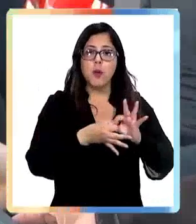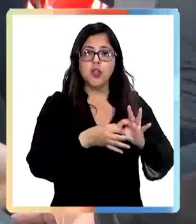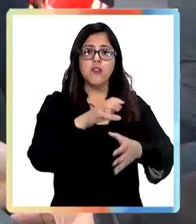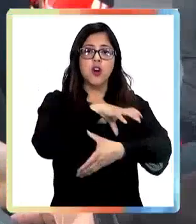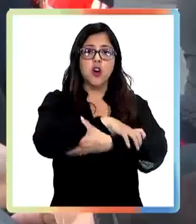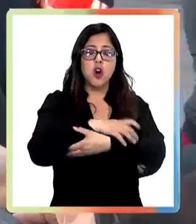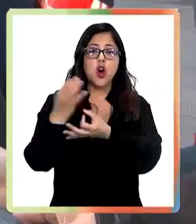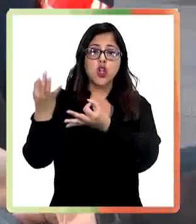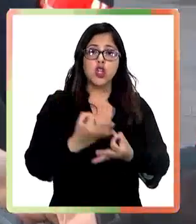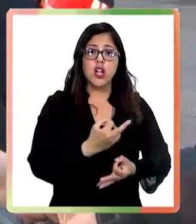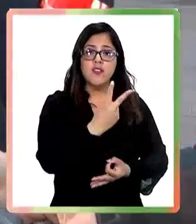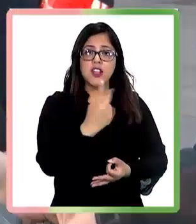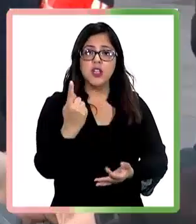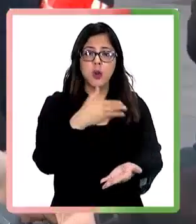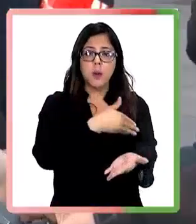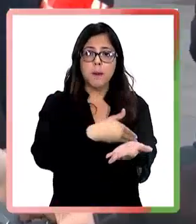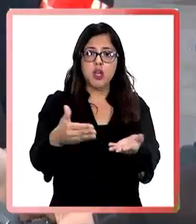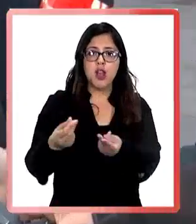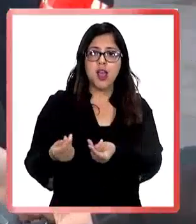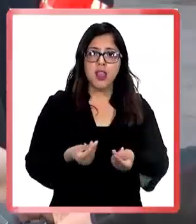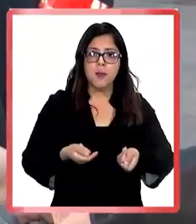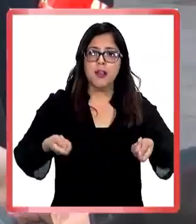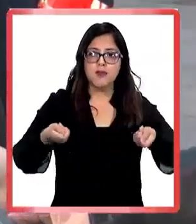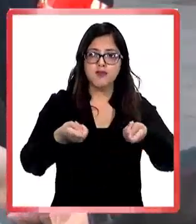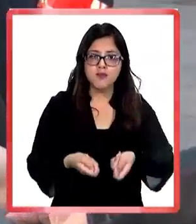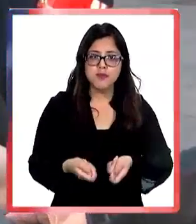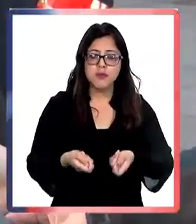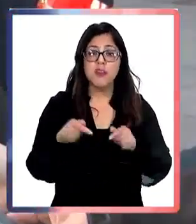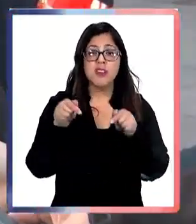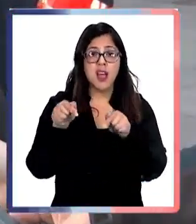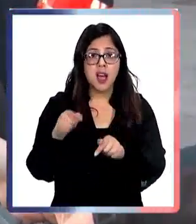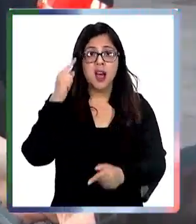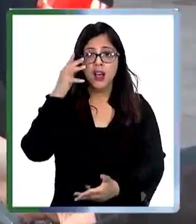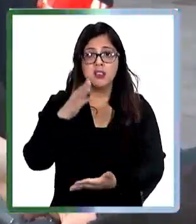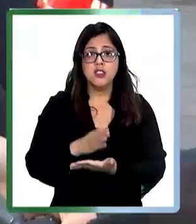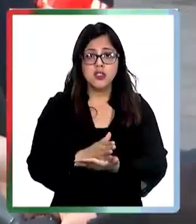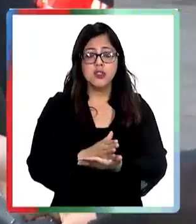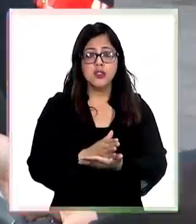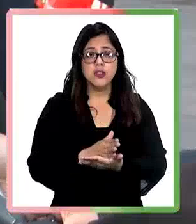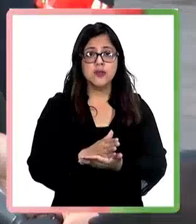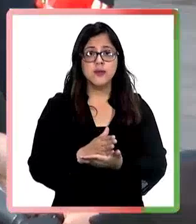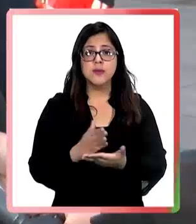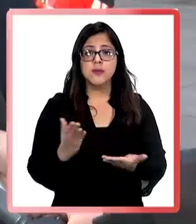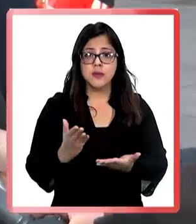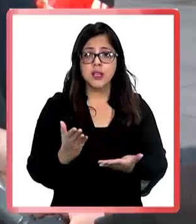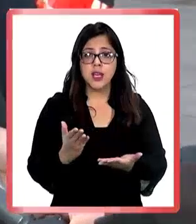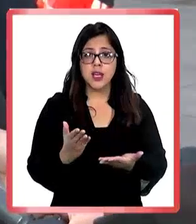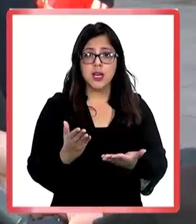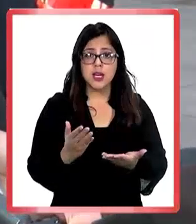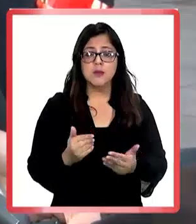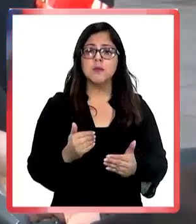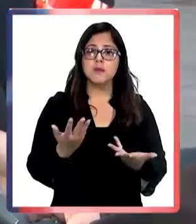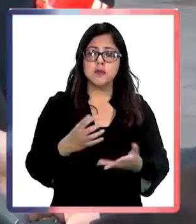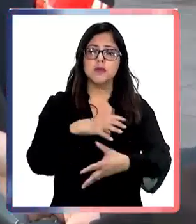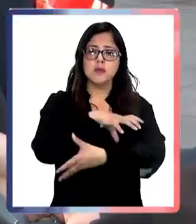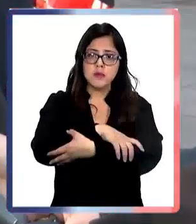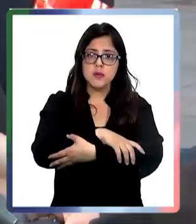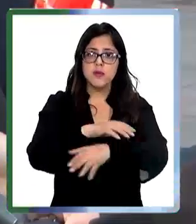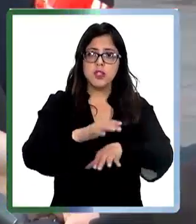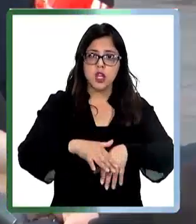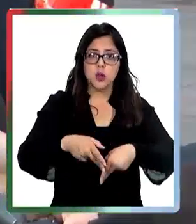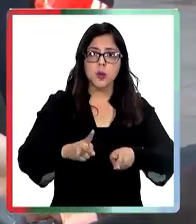un convenio que nos permita la adquisición de distintos material mayor y menor para que nuestros bomberos y bomberas de la región de Aysén